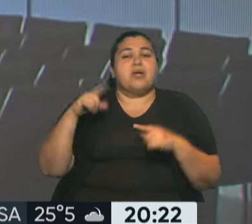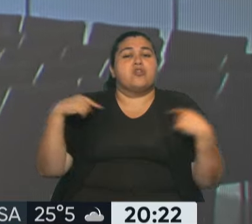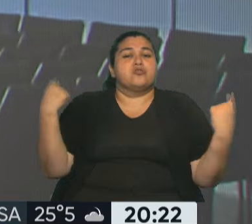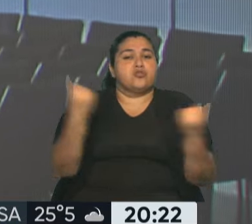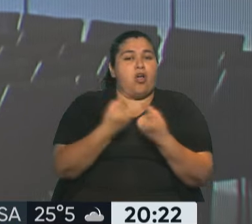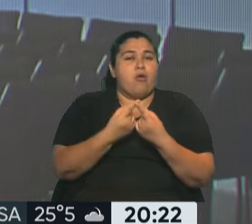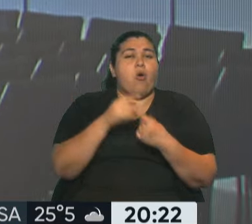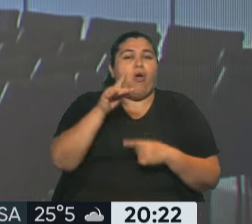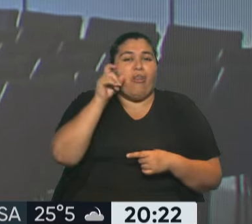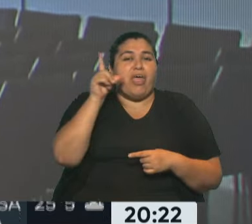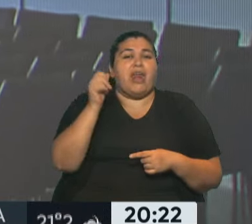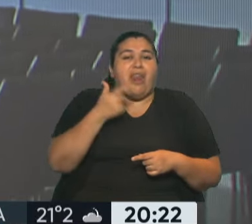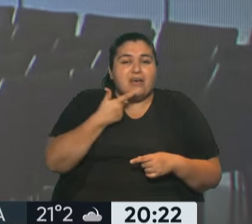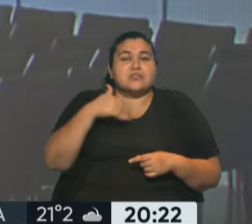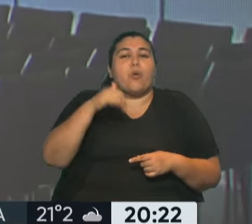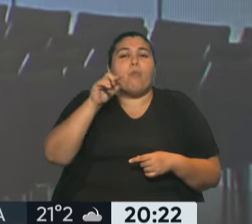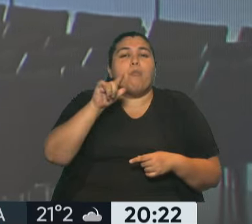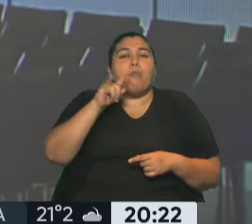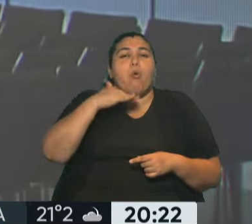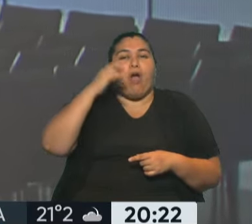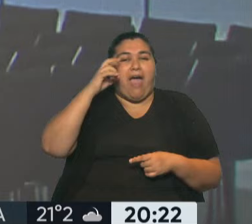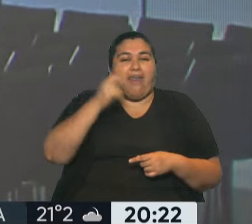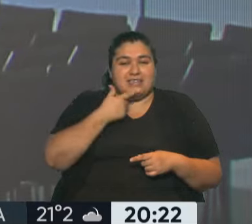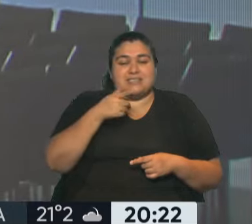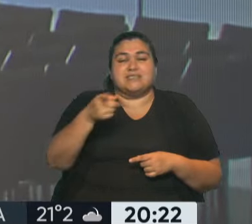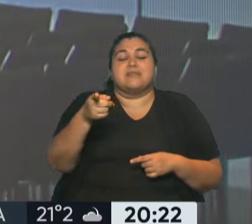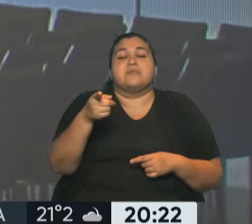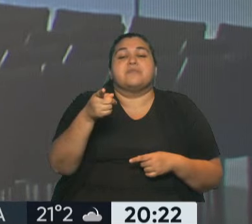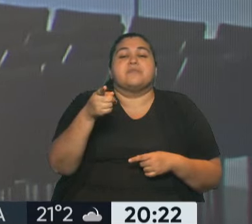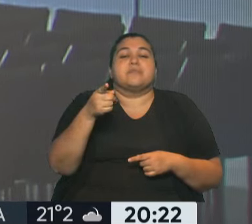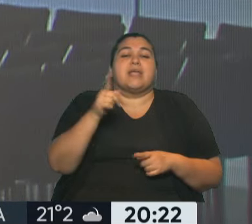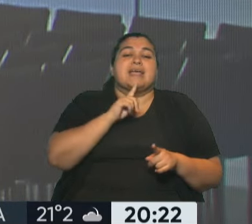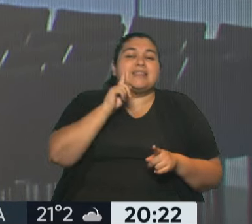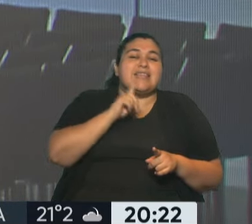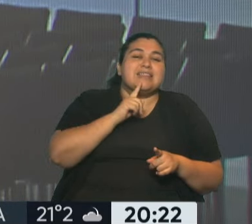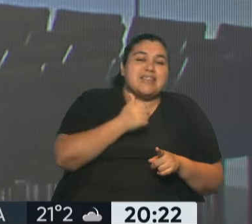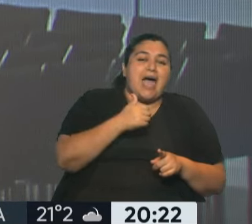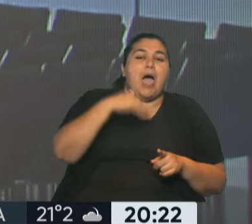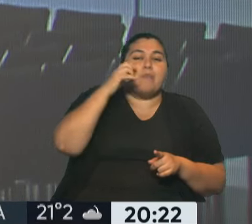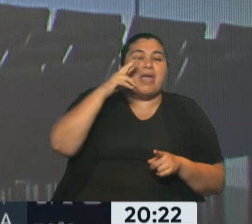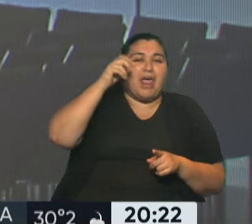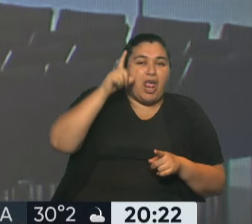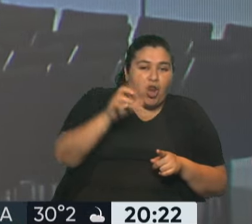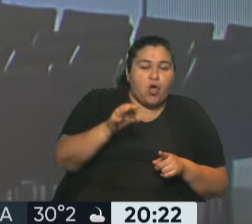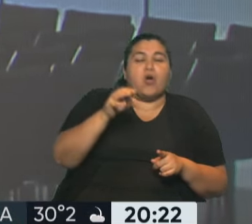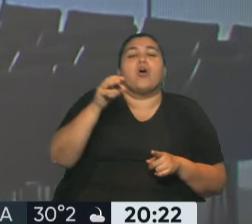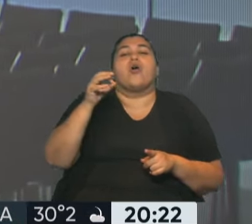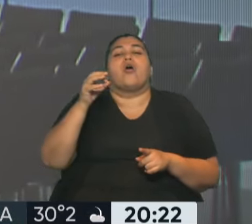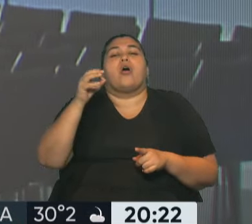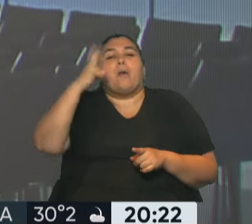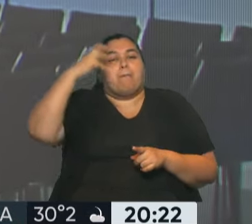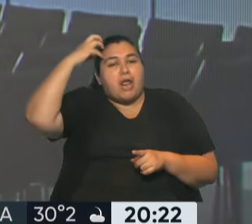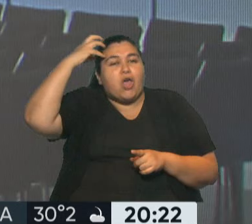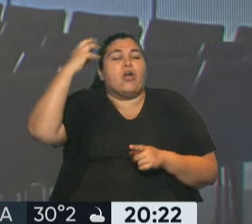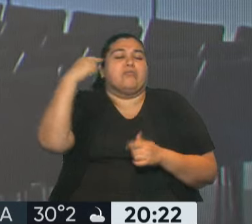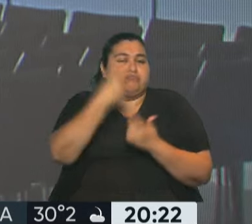de las Mujeres, Esténes Lola Mora, Tita Merelo y también, por ejemplo, Eva Perón. A partir de hoy, a través de una